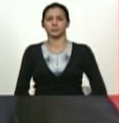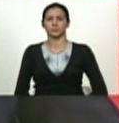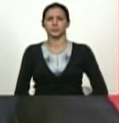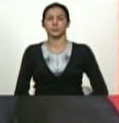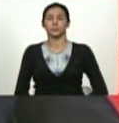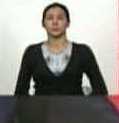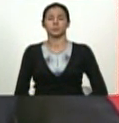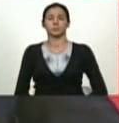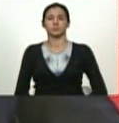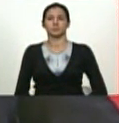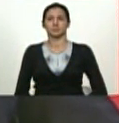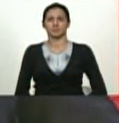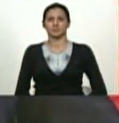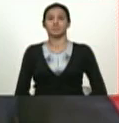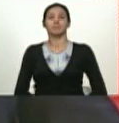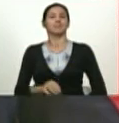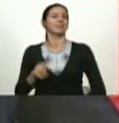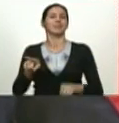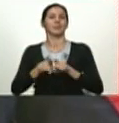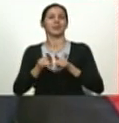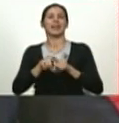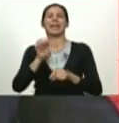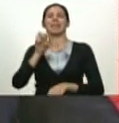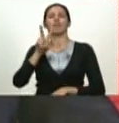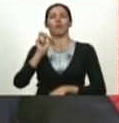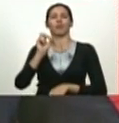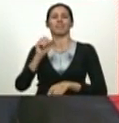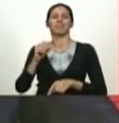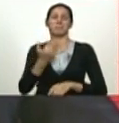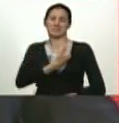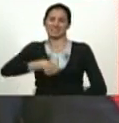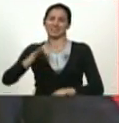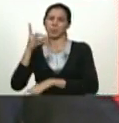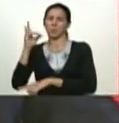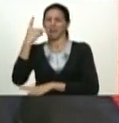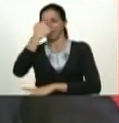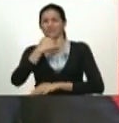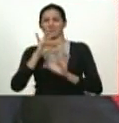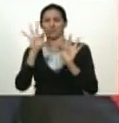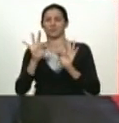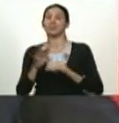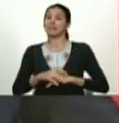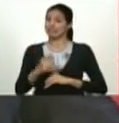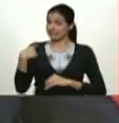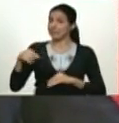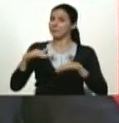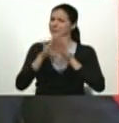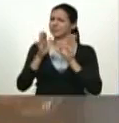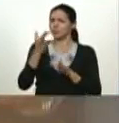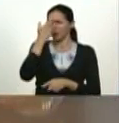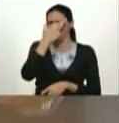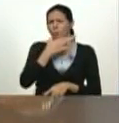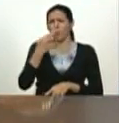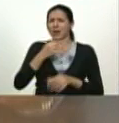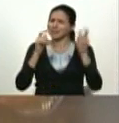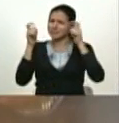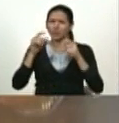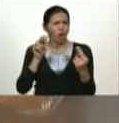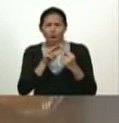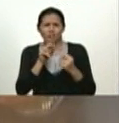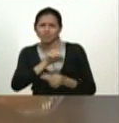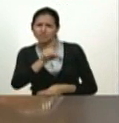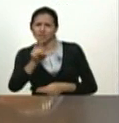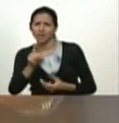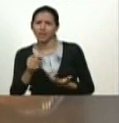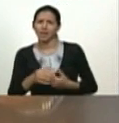el evo morales de la economía evo morales tiene un ministro que es igualito al comandante chave ustedes no lo conocen